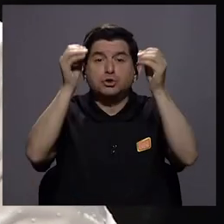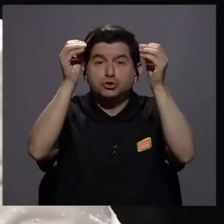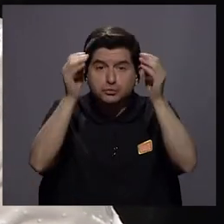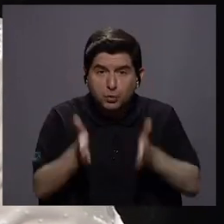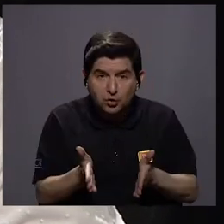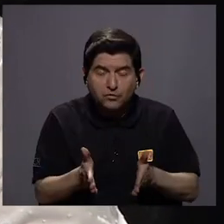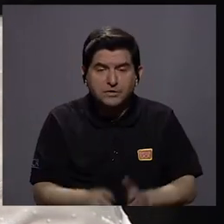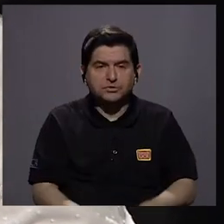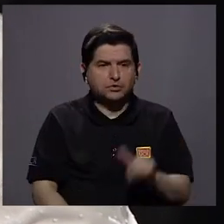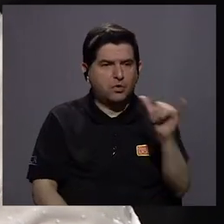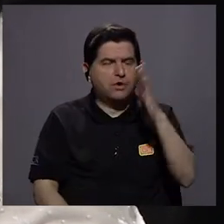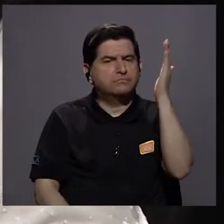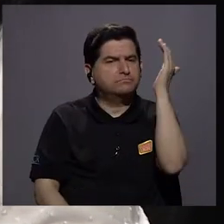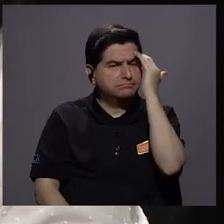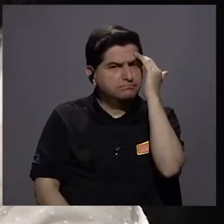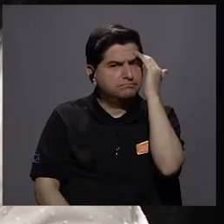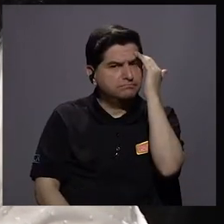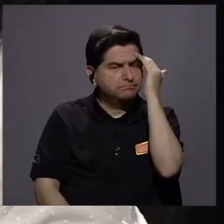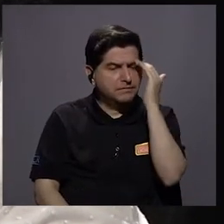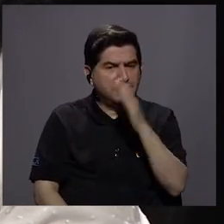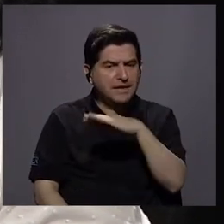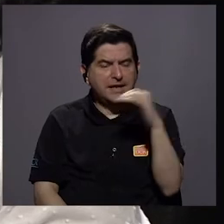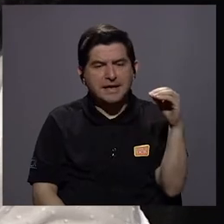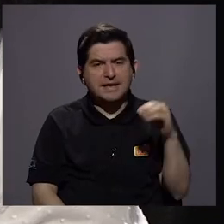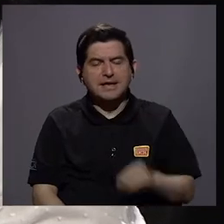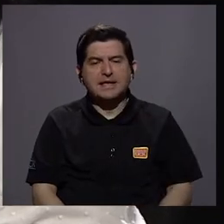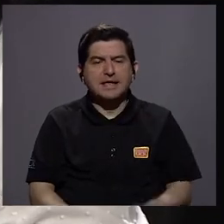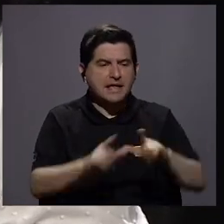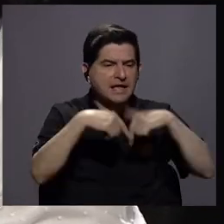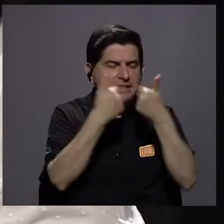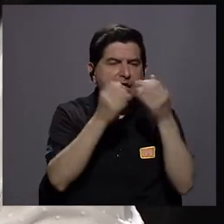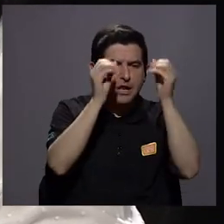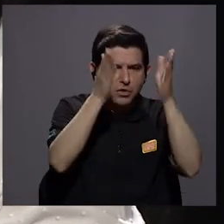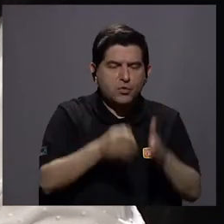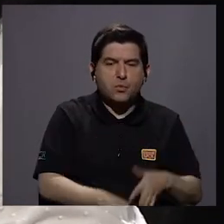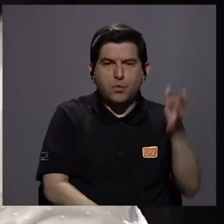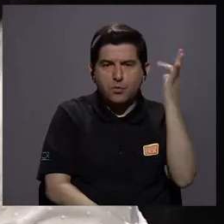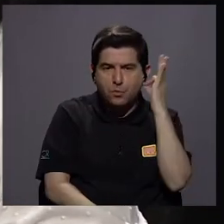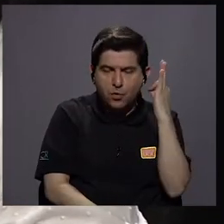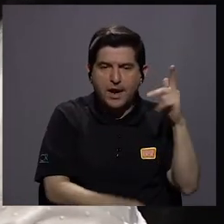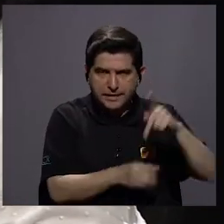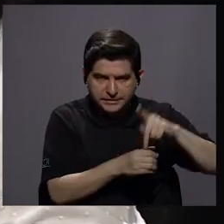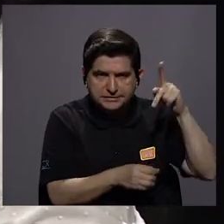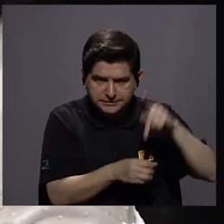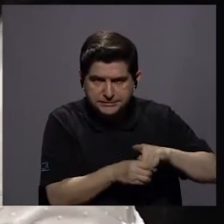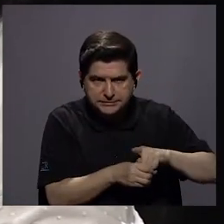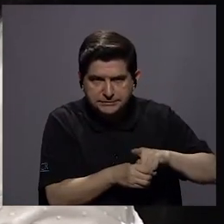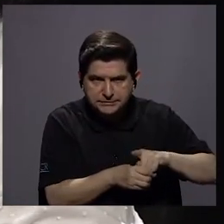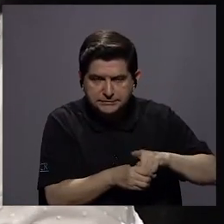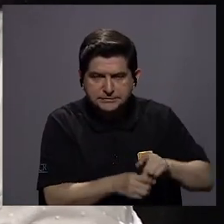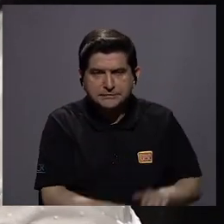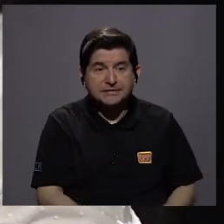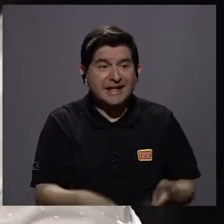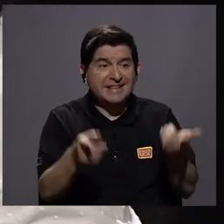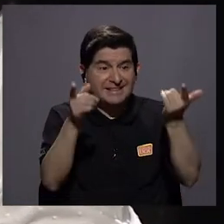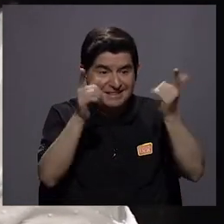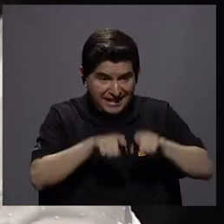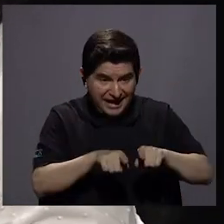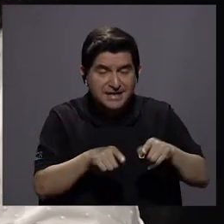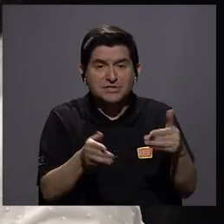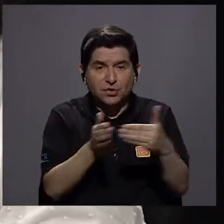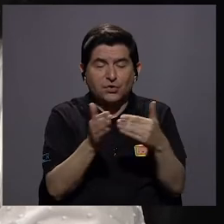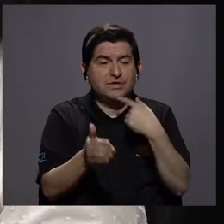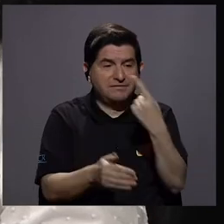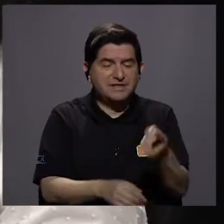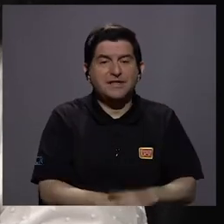también lo sean, y que del cuerpo docente, aquellas mujeres que están, bueno, de hecho, vuelvo a